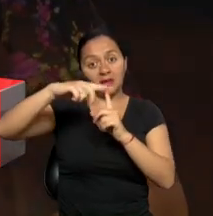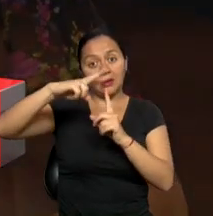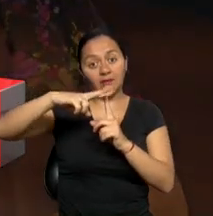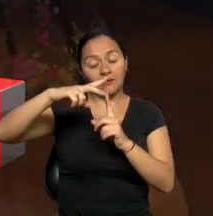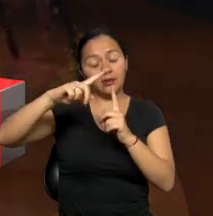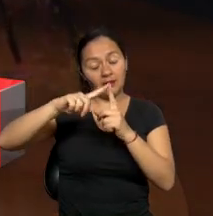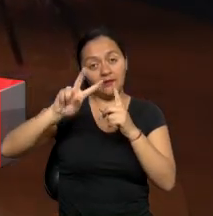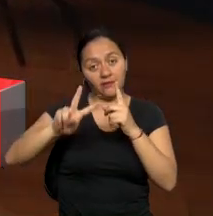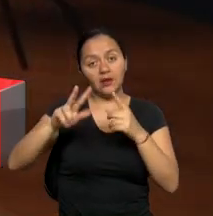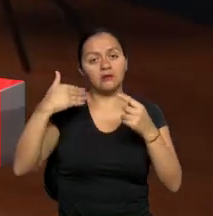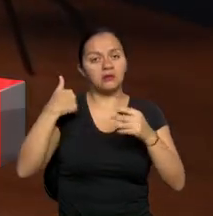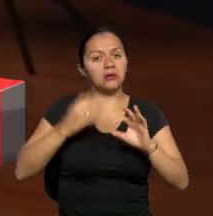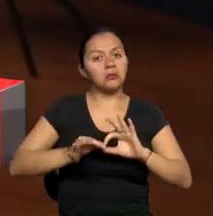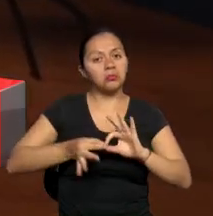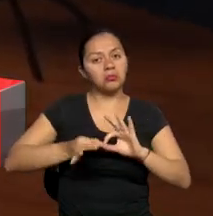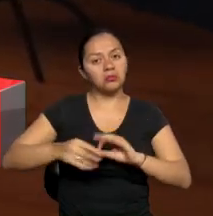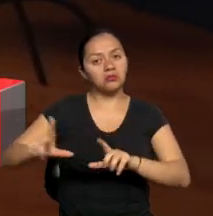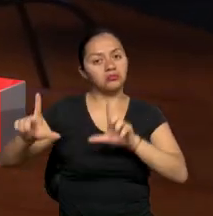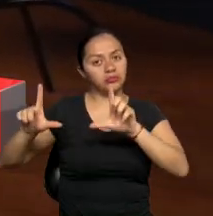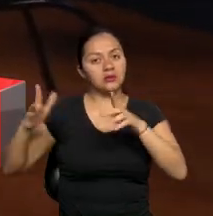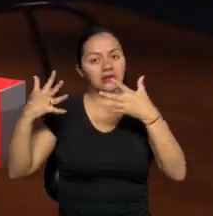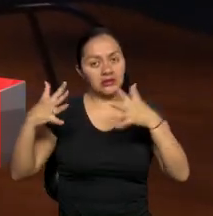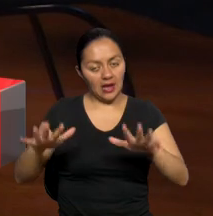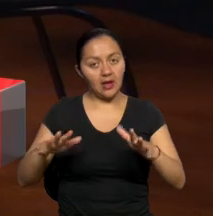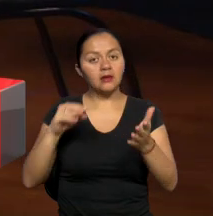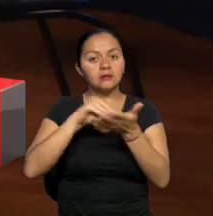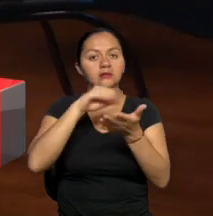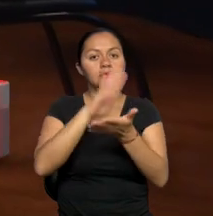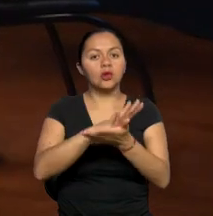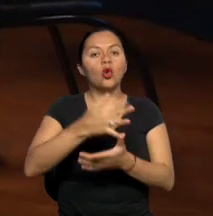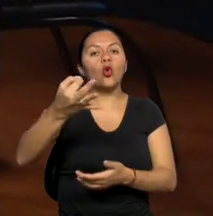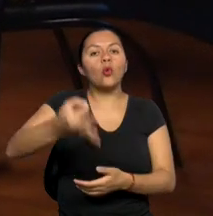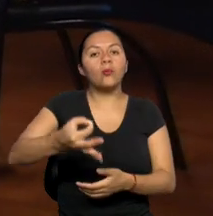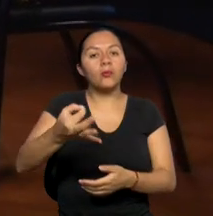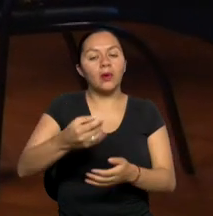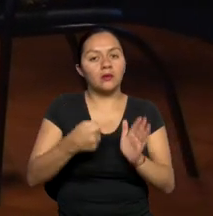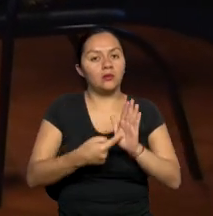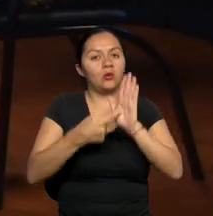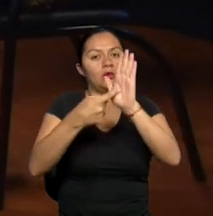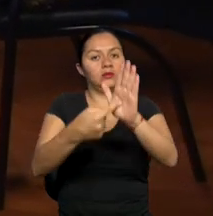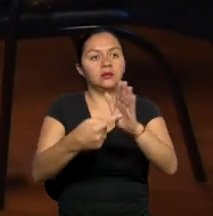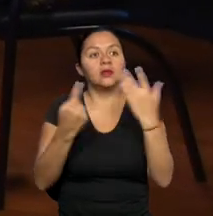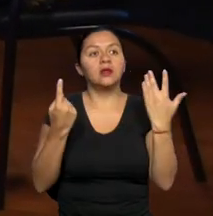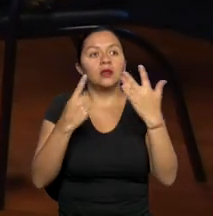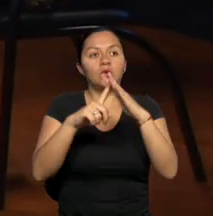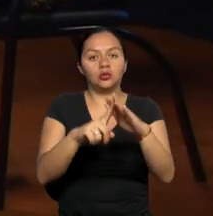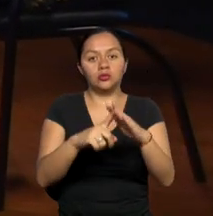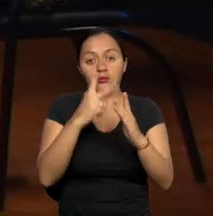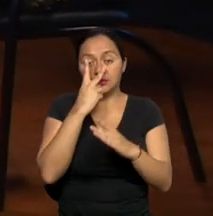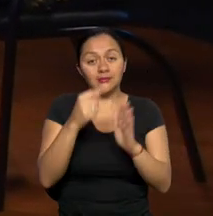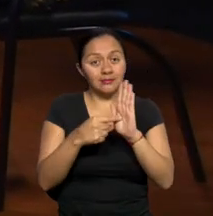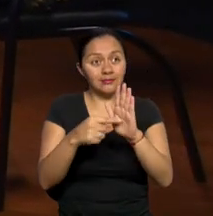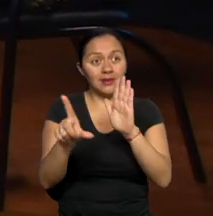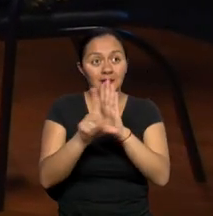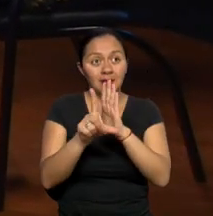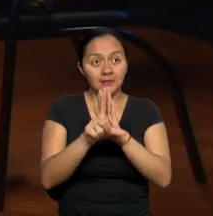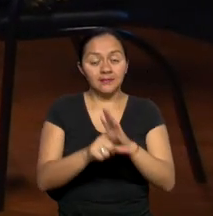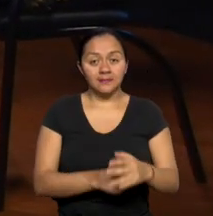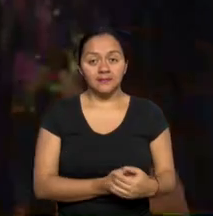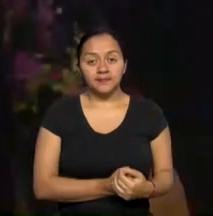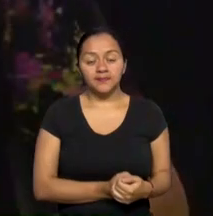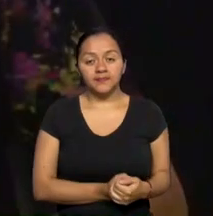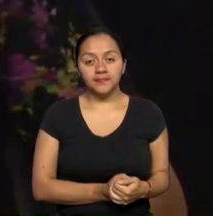con este intérprete de lengua de señas, demostrando así la inclusión como señala la Ley Orgánica de